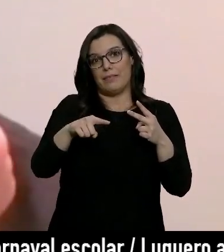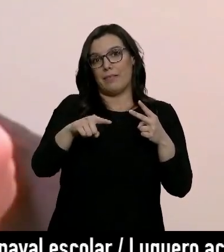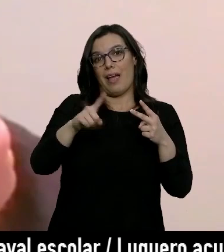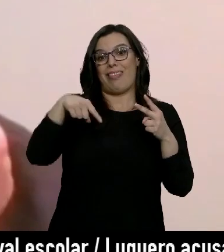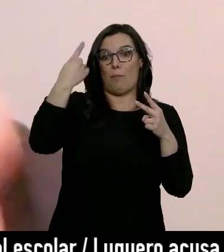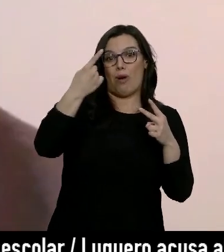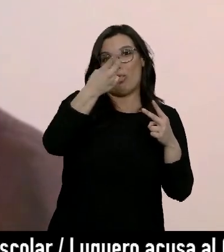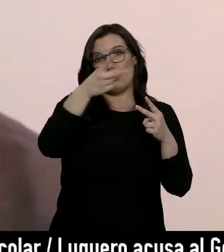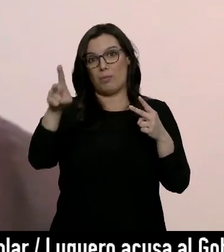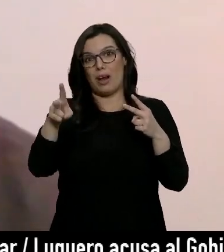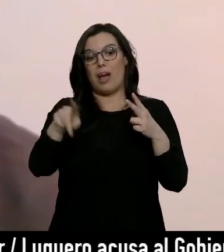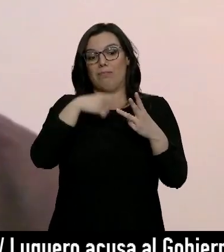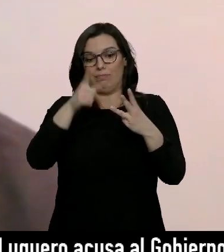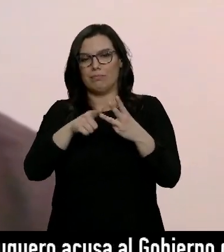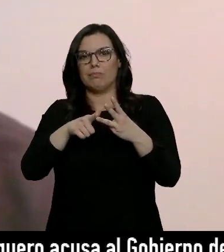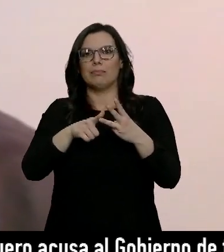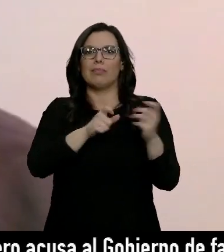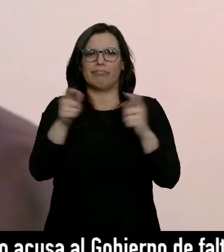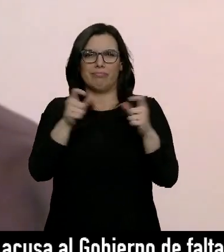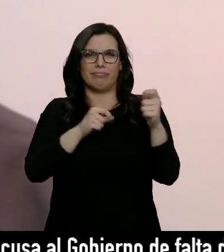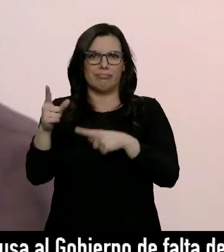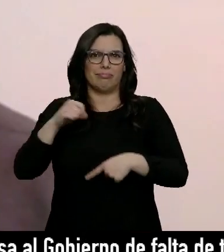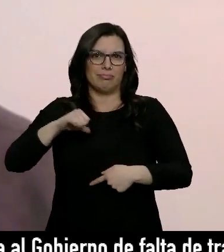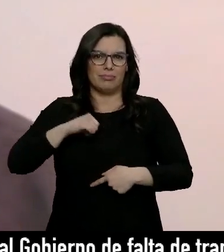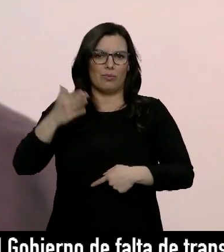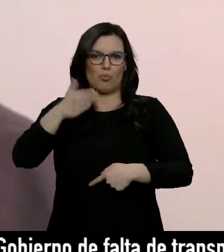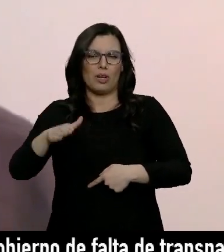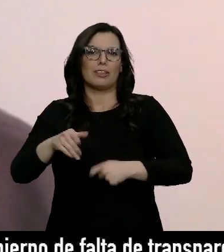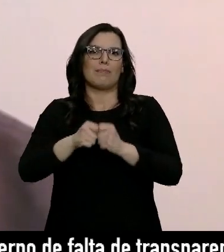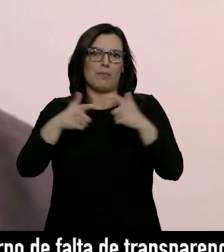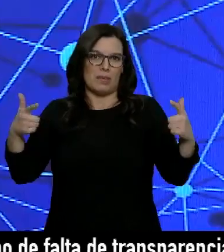de una o dos semanas, en el aumento de ingresos, hospitalizaciones y muertes.